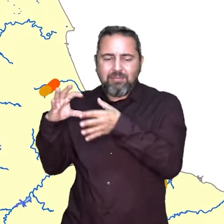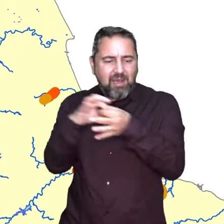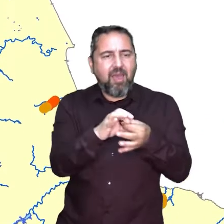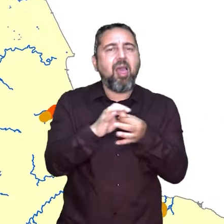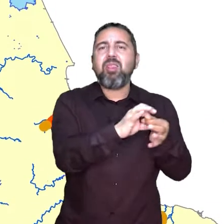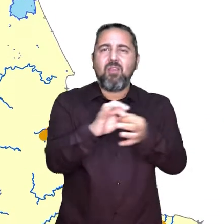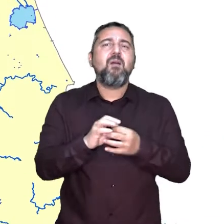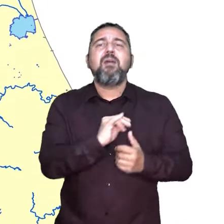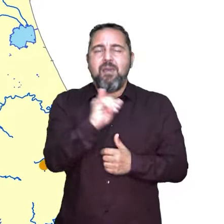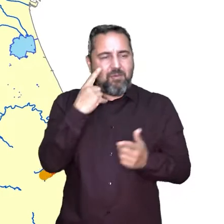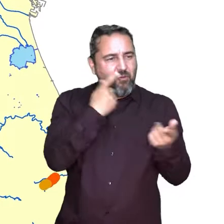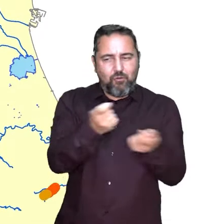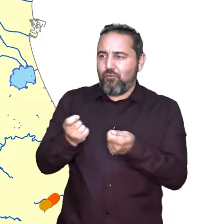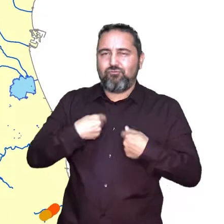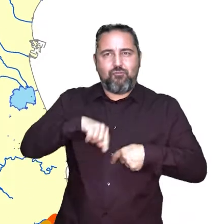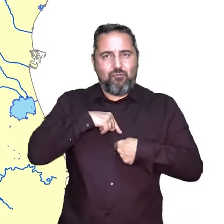como a flora asociada.